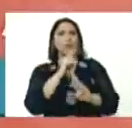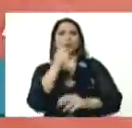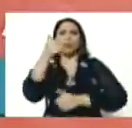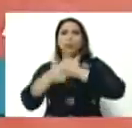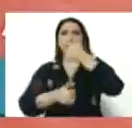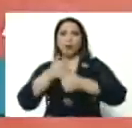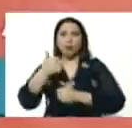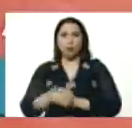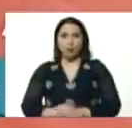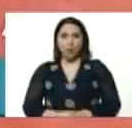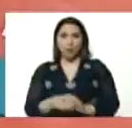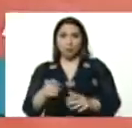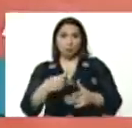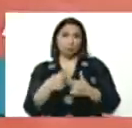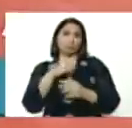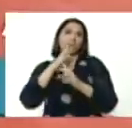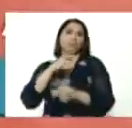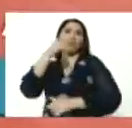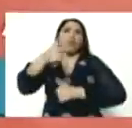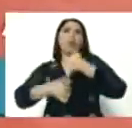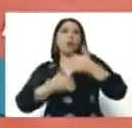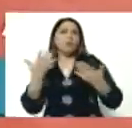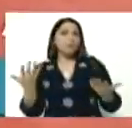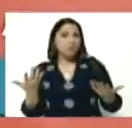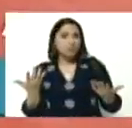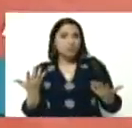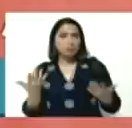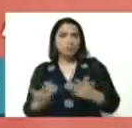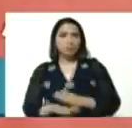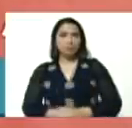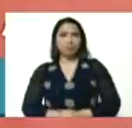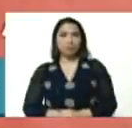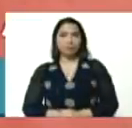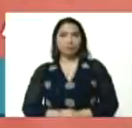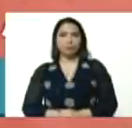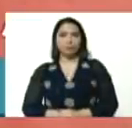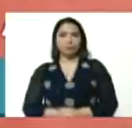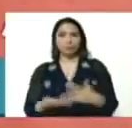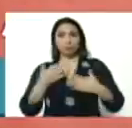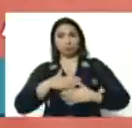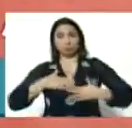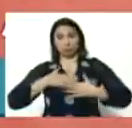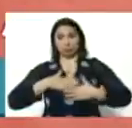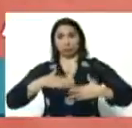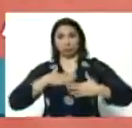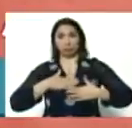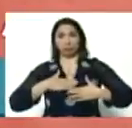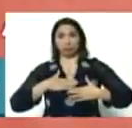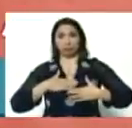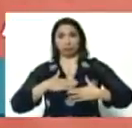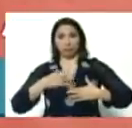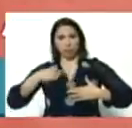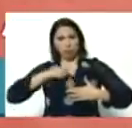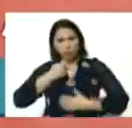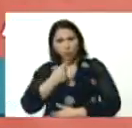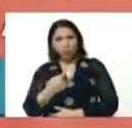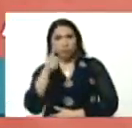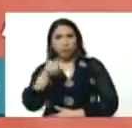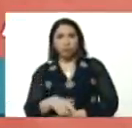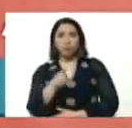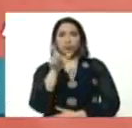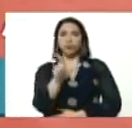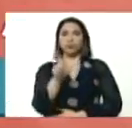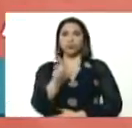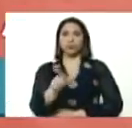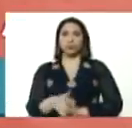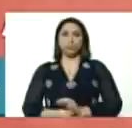los los resultados que les favorezcan. Nosotros lo hemos dicho, el Partido Socialista Unido